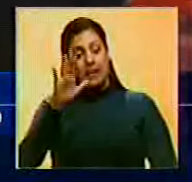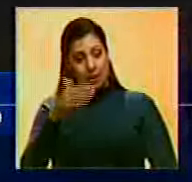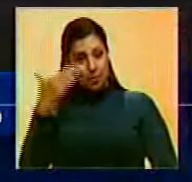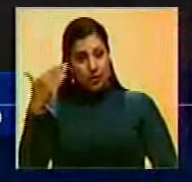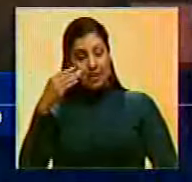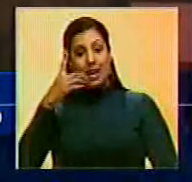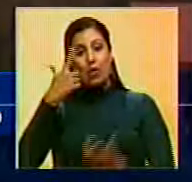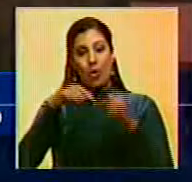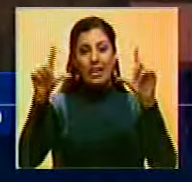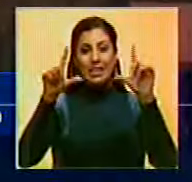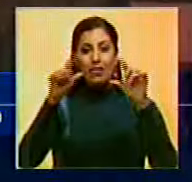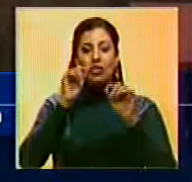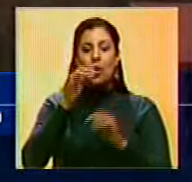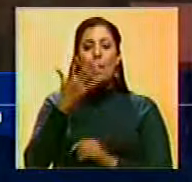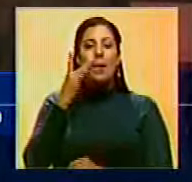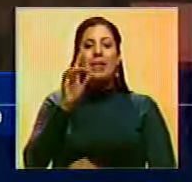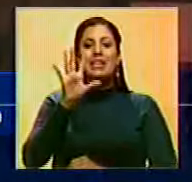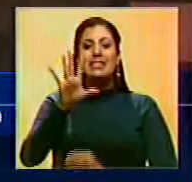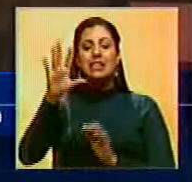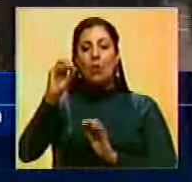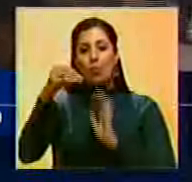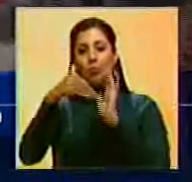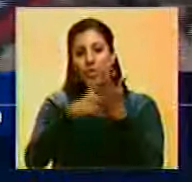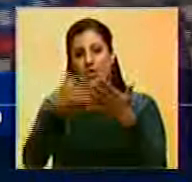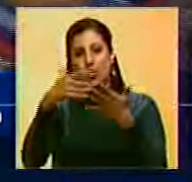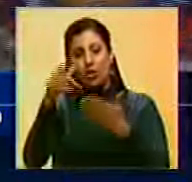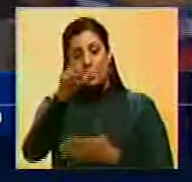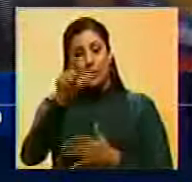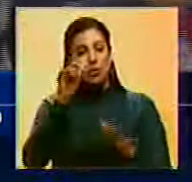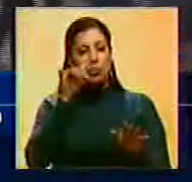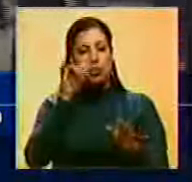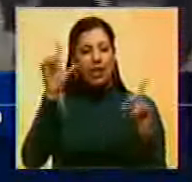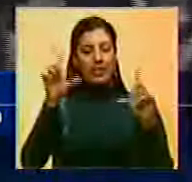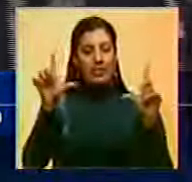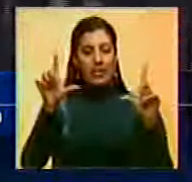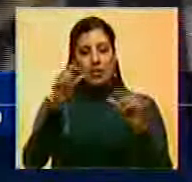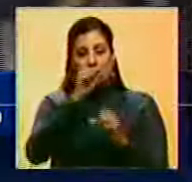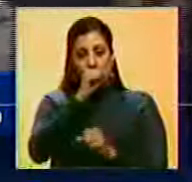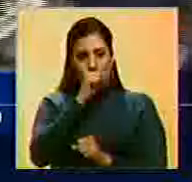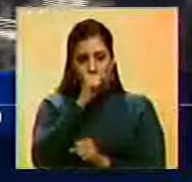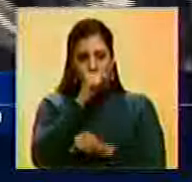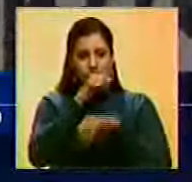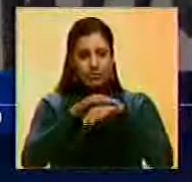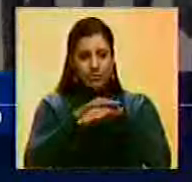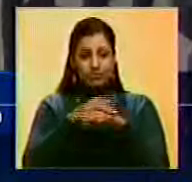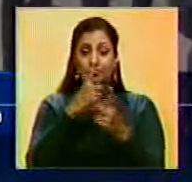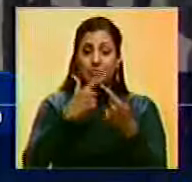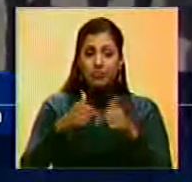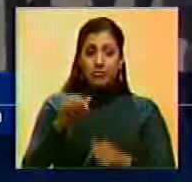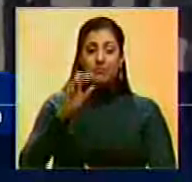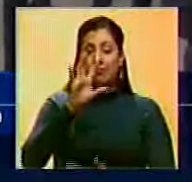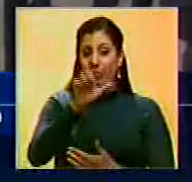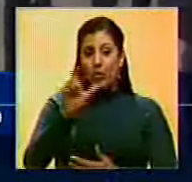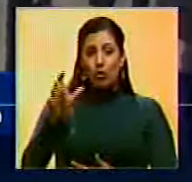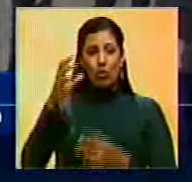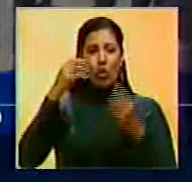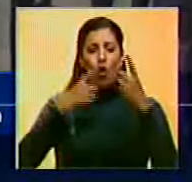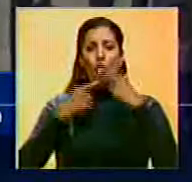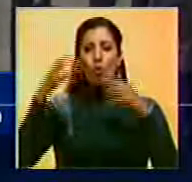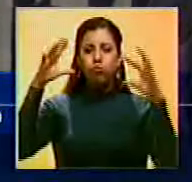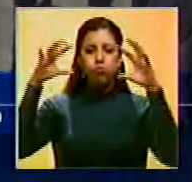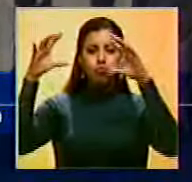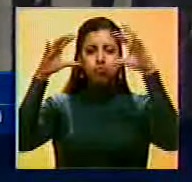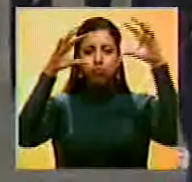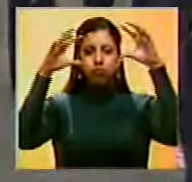evento es televisado por cerca de 50 millones de espectadores y se caracteriza por los inmensos globos de colores